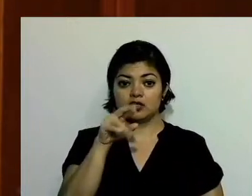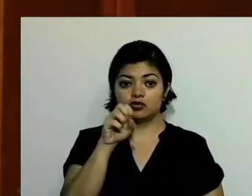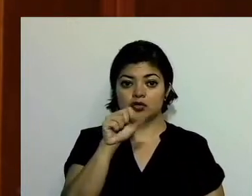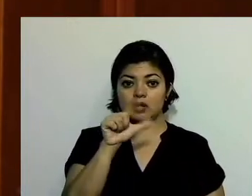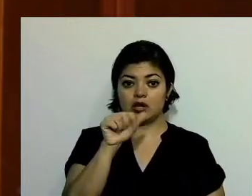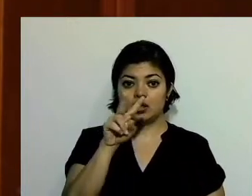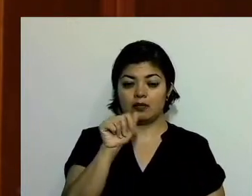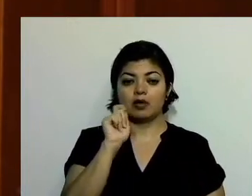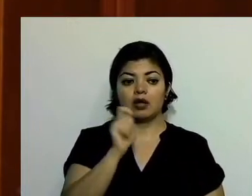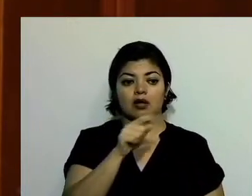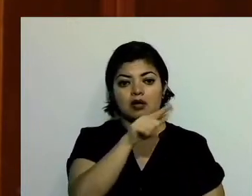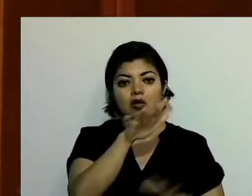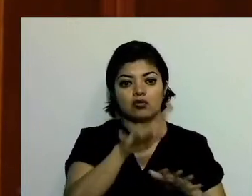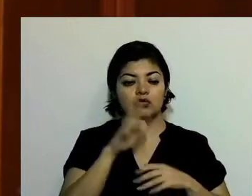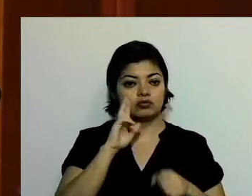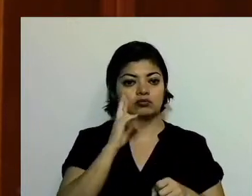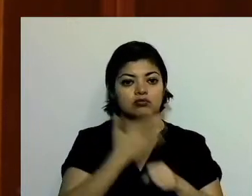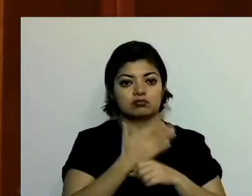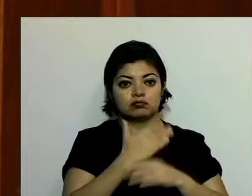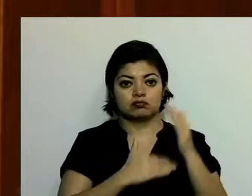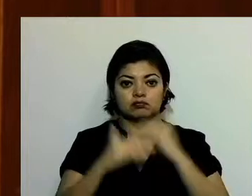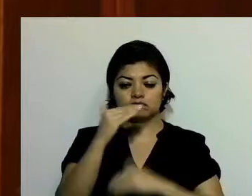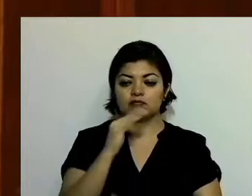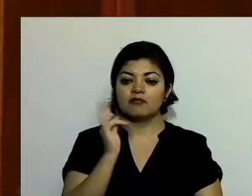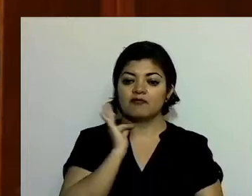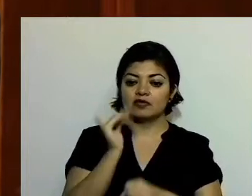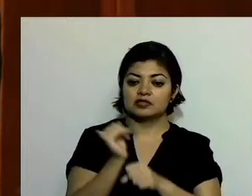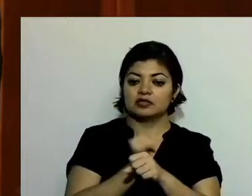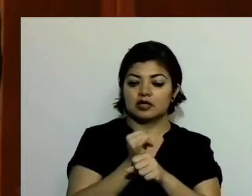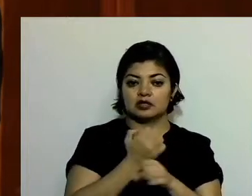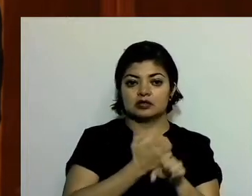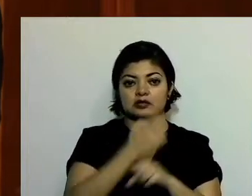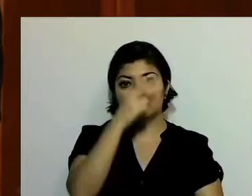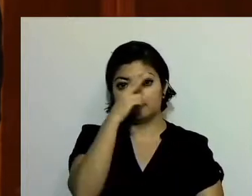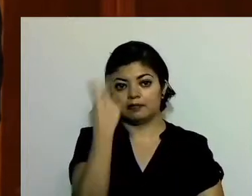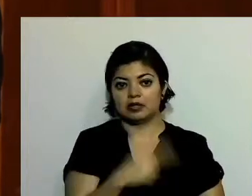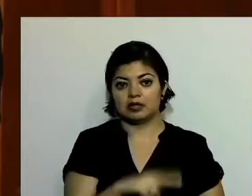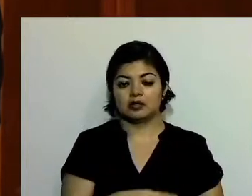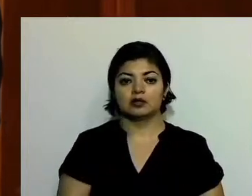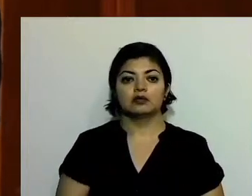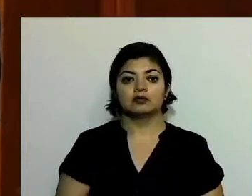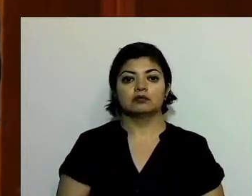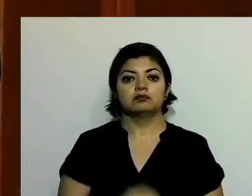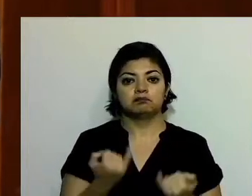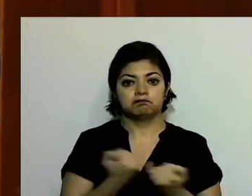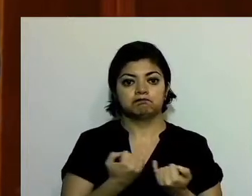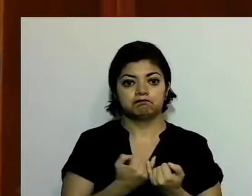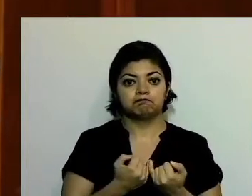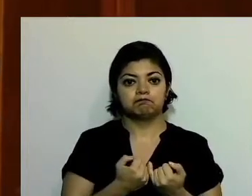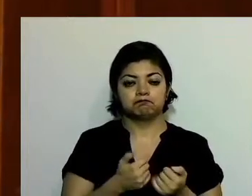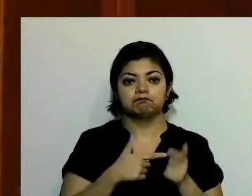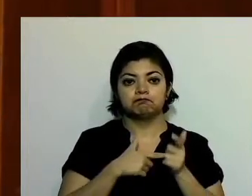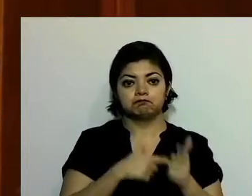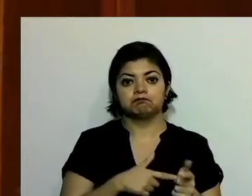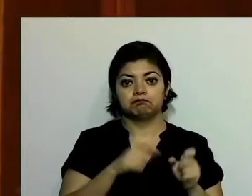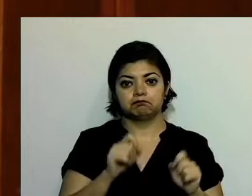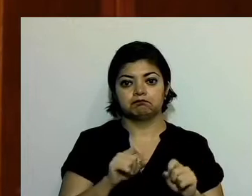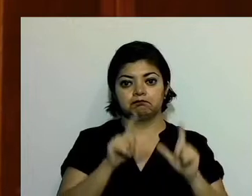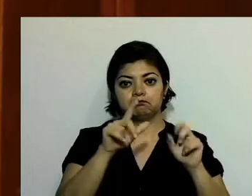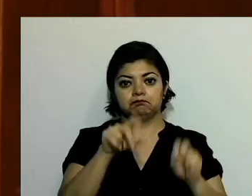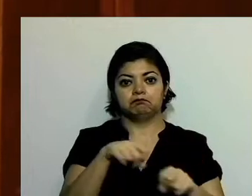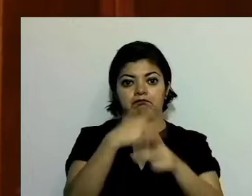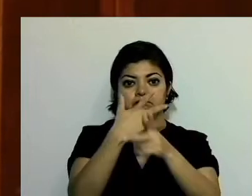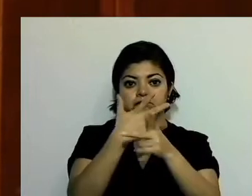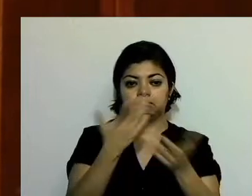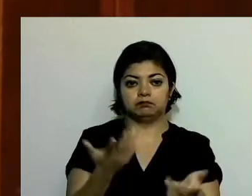Auditora Superior del Órgano Superior de Fiscalización del Estado de México, que nos está siguiendo a distancia. Al